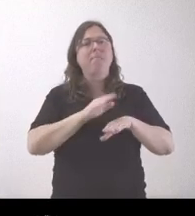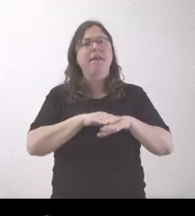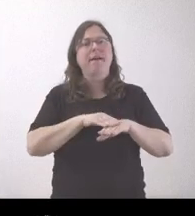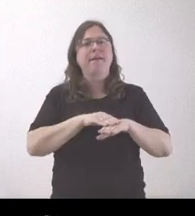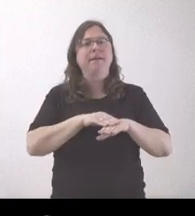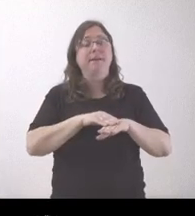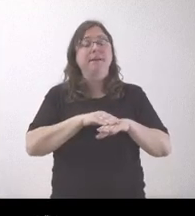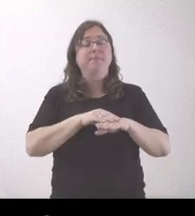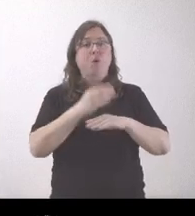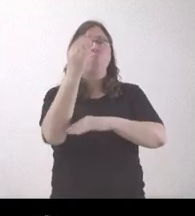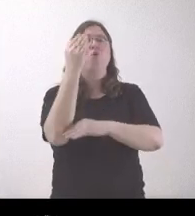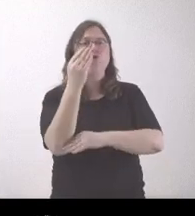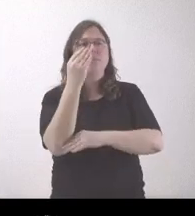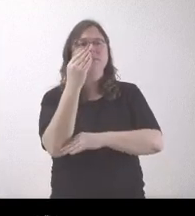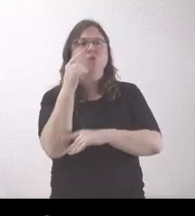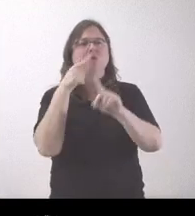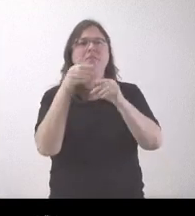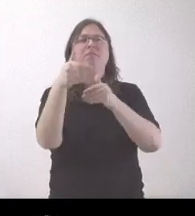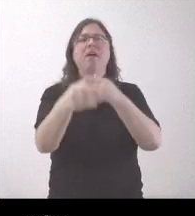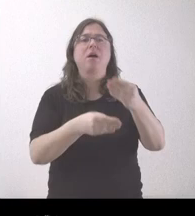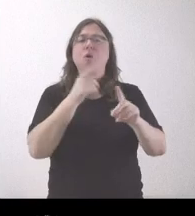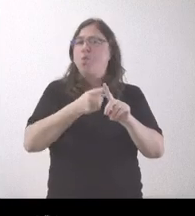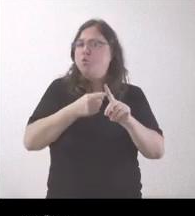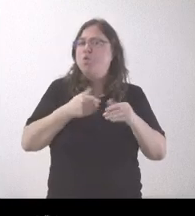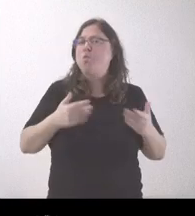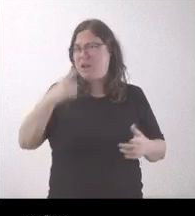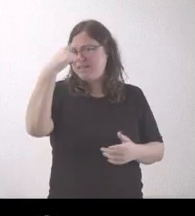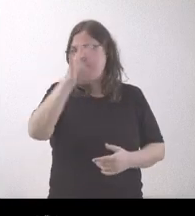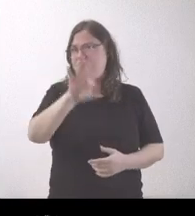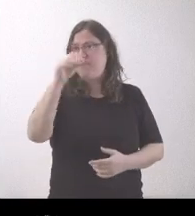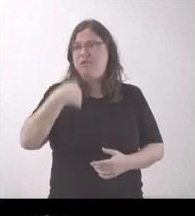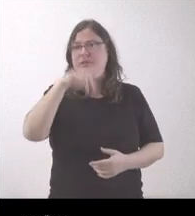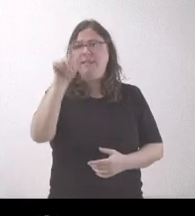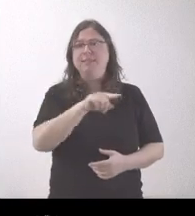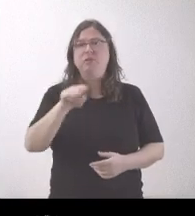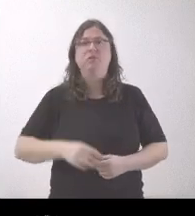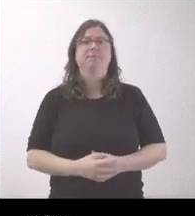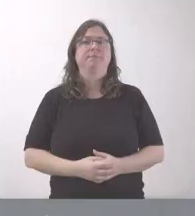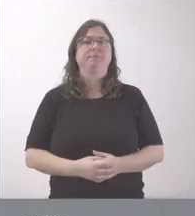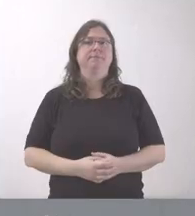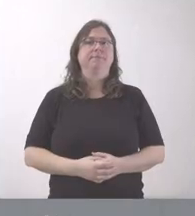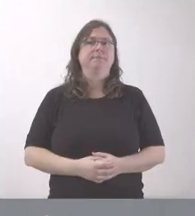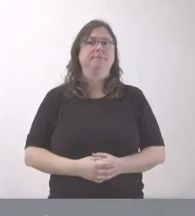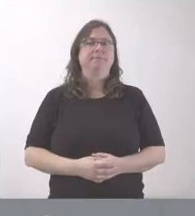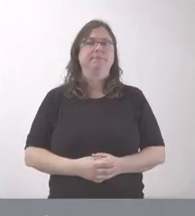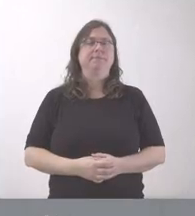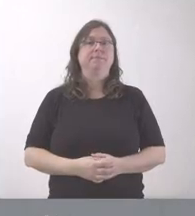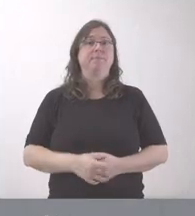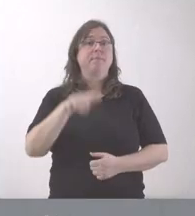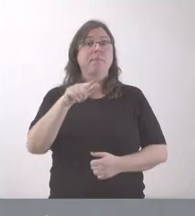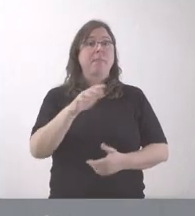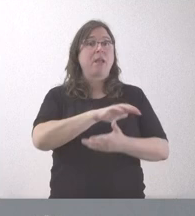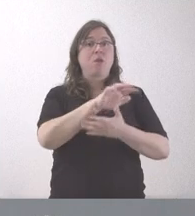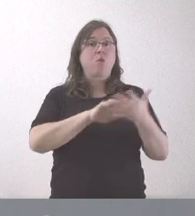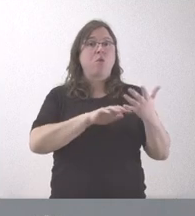monumento. No sé si está decidido el uso final que se le va a dar al mausoleo. Este documento no